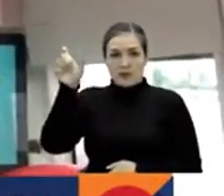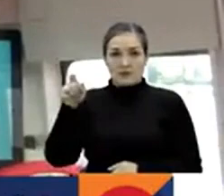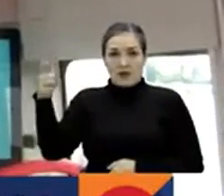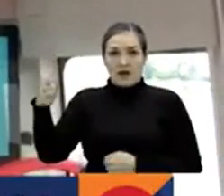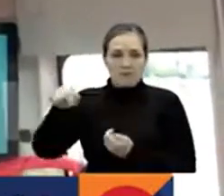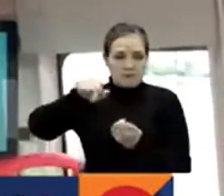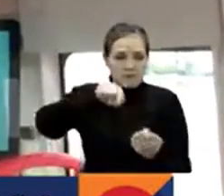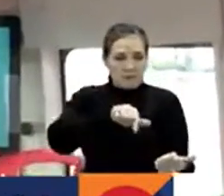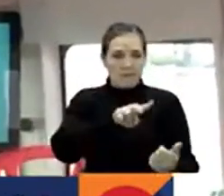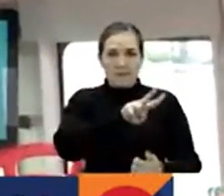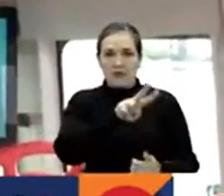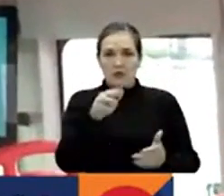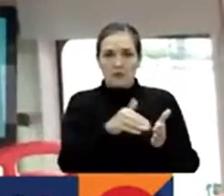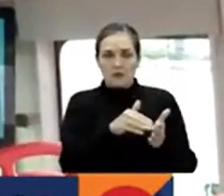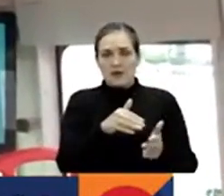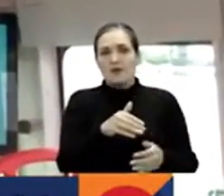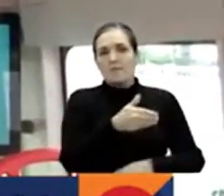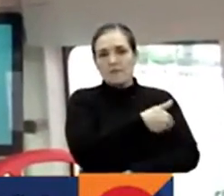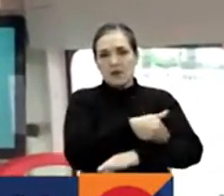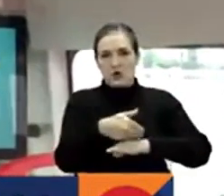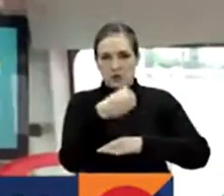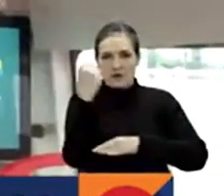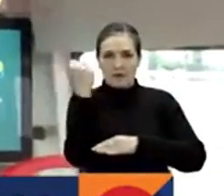.000 millones de pesos, más de 8.800.